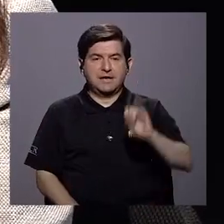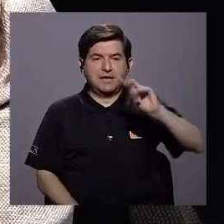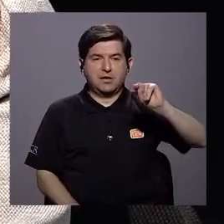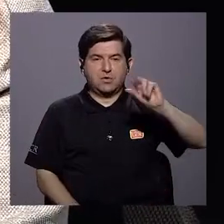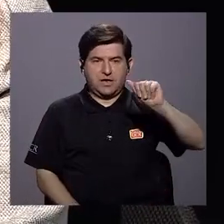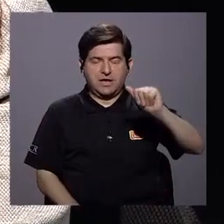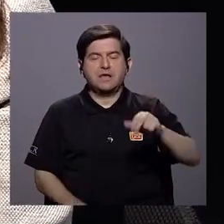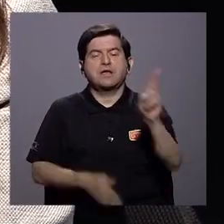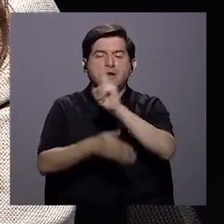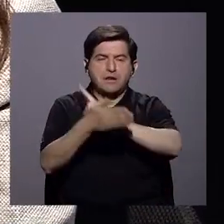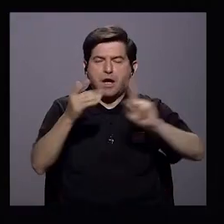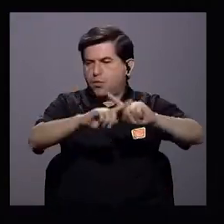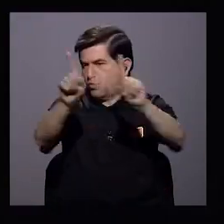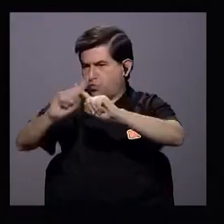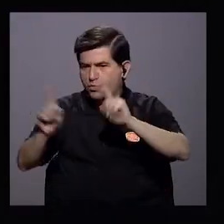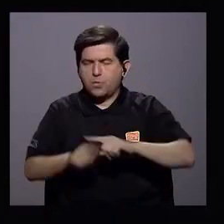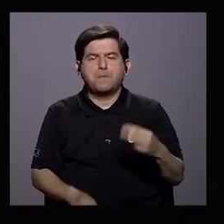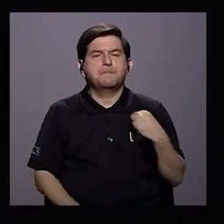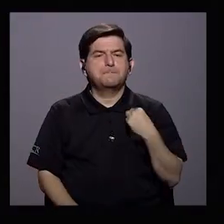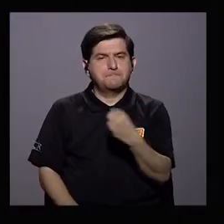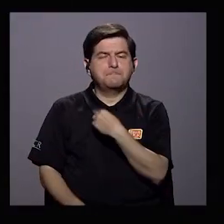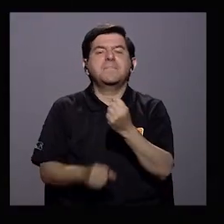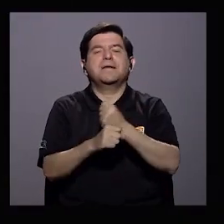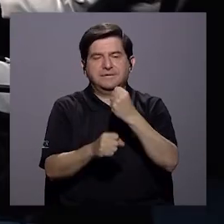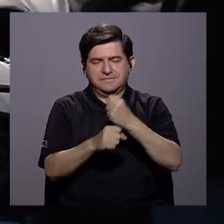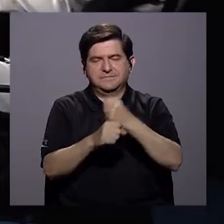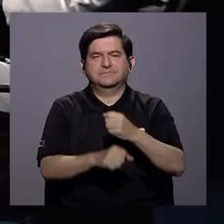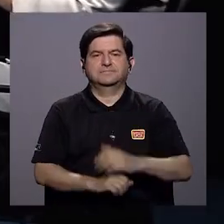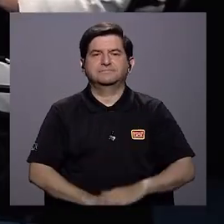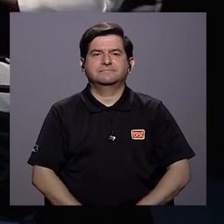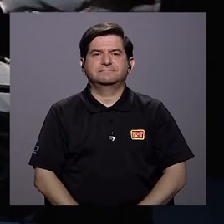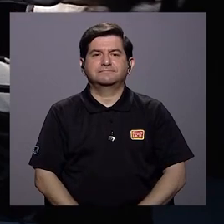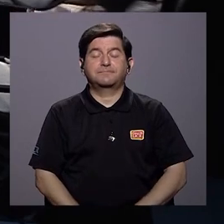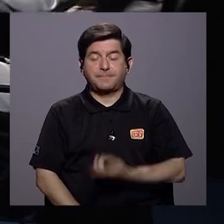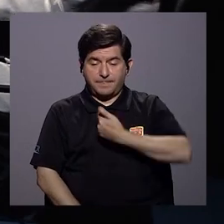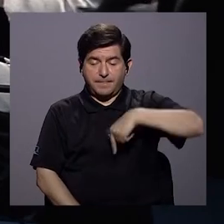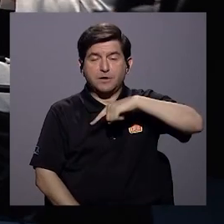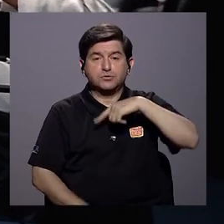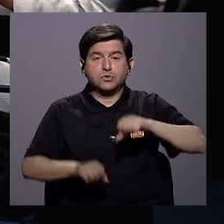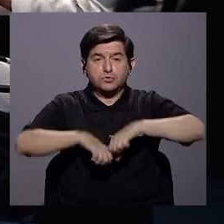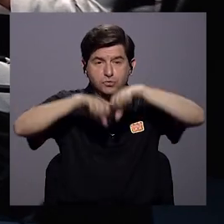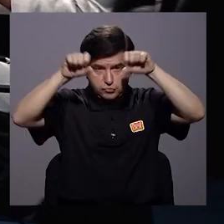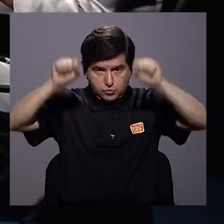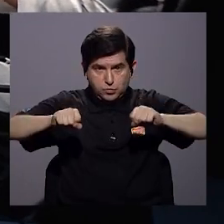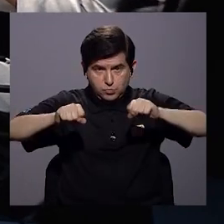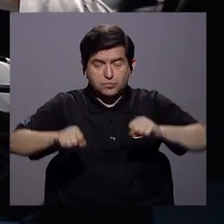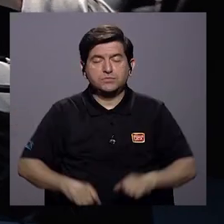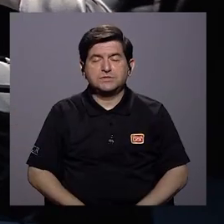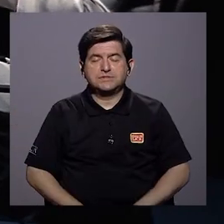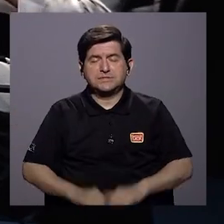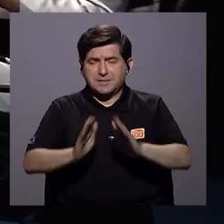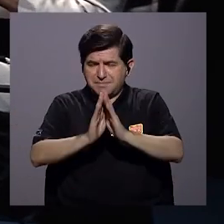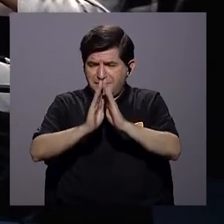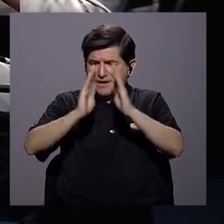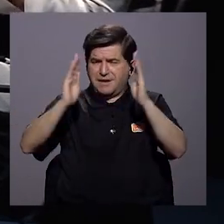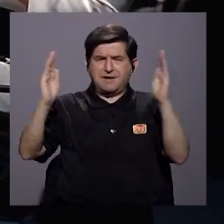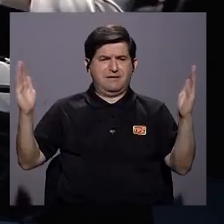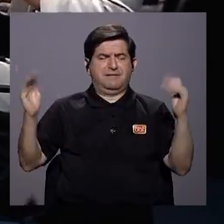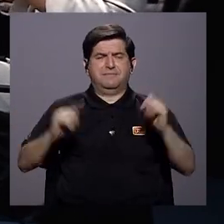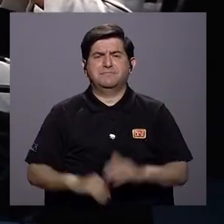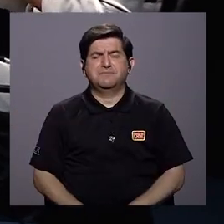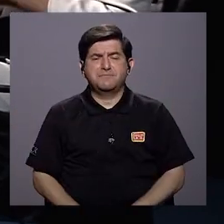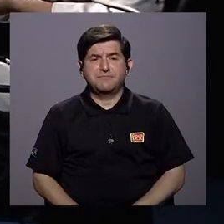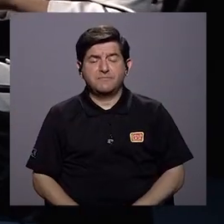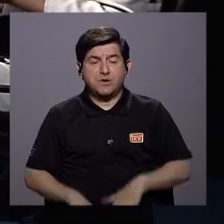INAH, las universidades, el Ministerio de Trabajo. Entonces, somos un ecosistema, efectivamente, una amplia institucionalidad